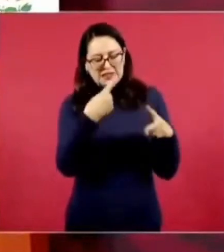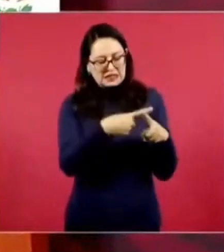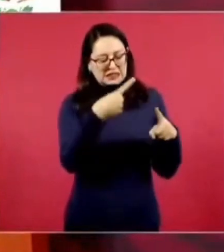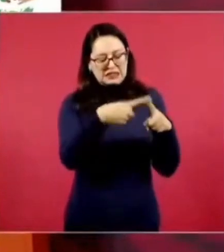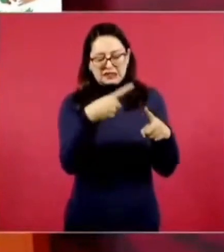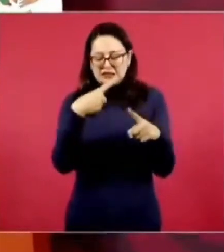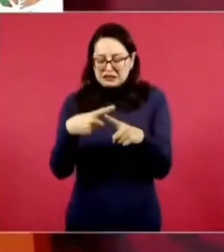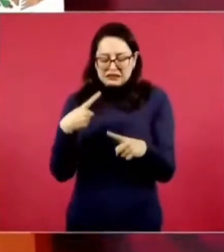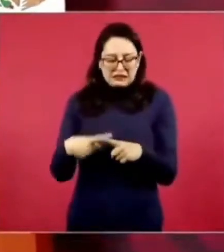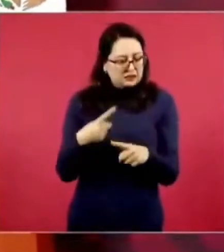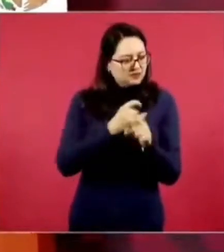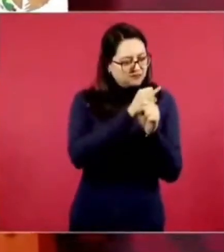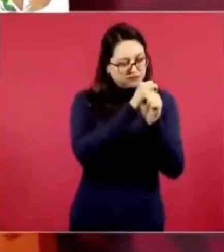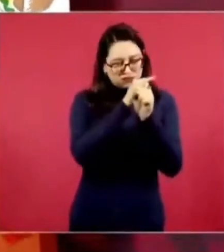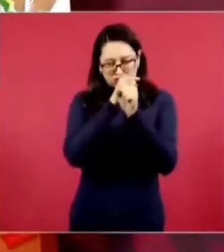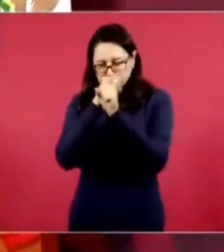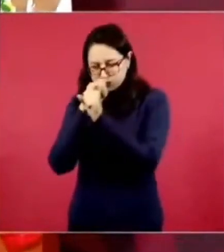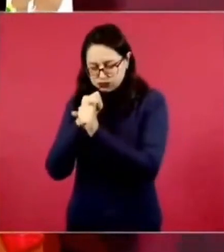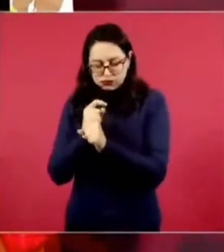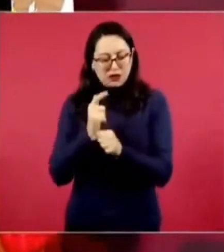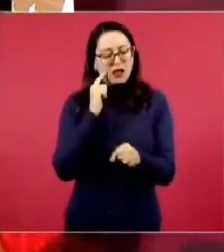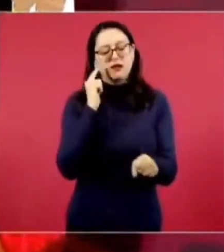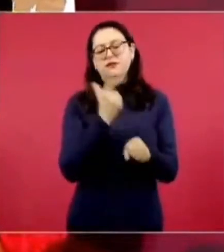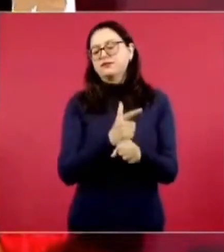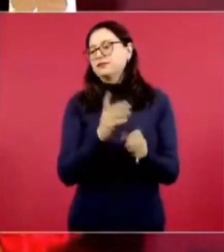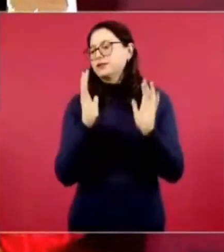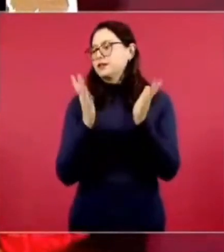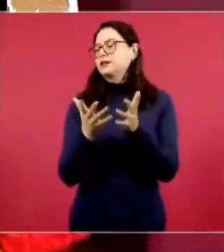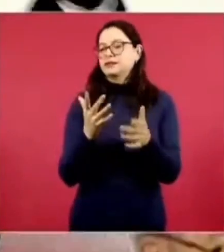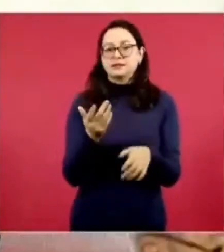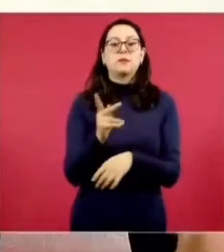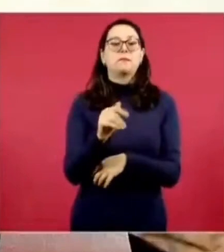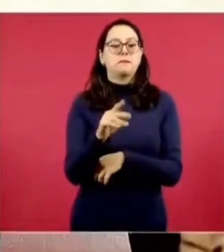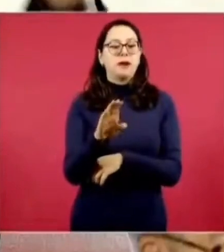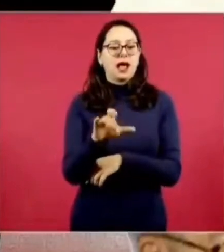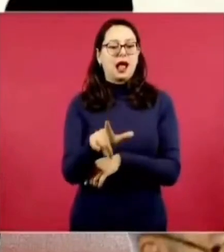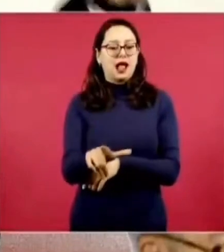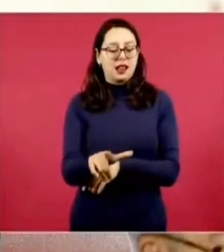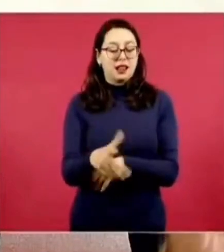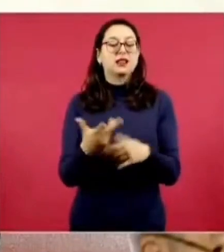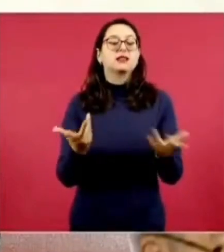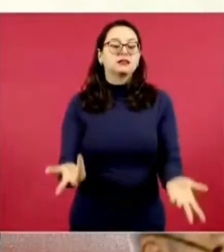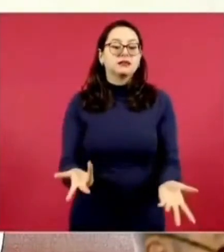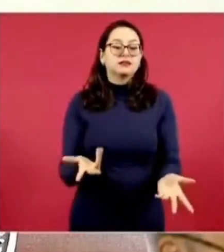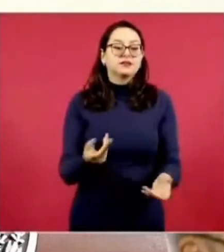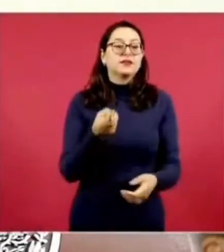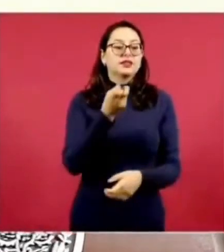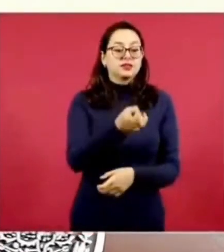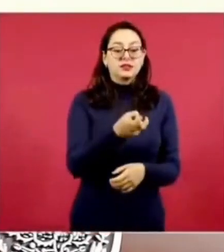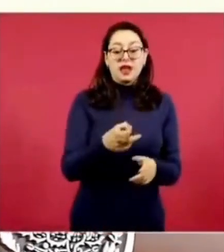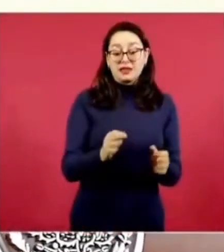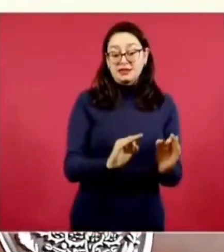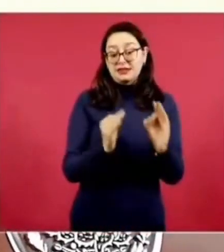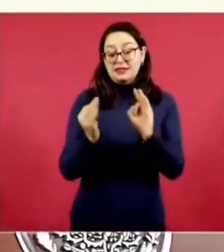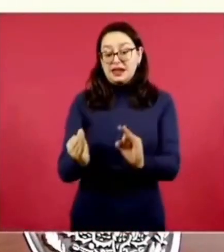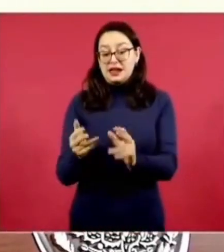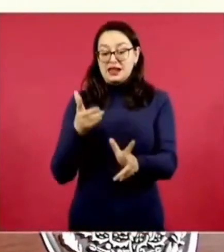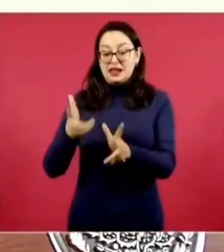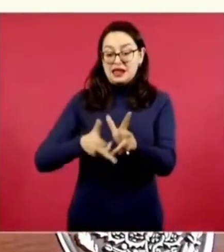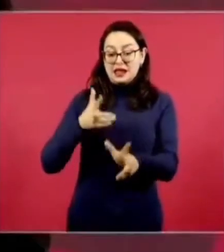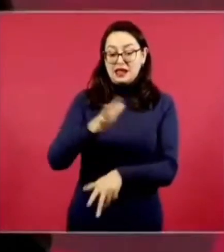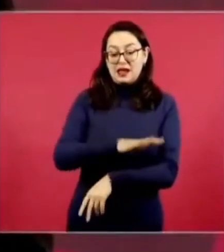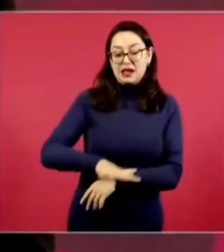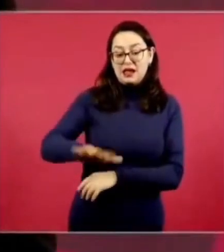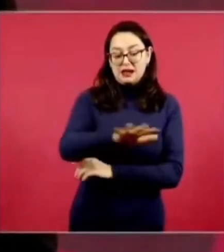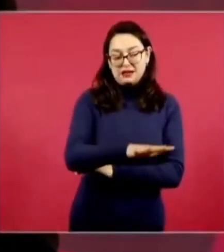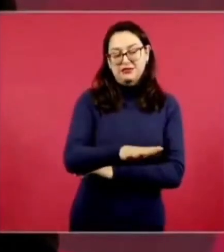y a la colonia de la estación del ferrocarril de Palenque se le pone Pacal